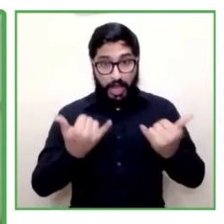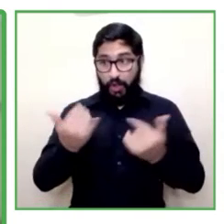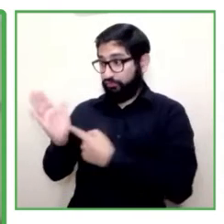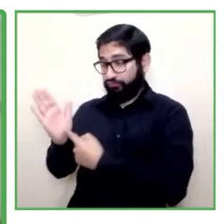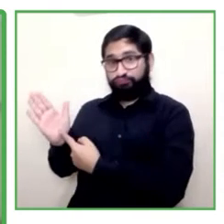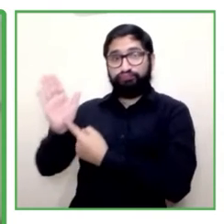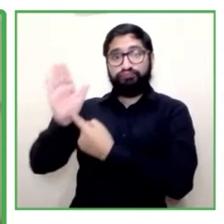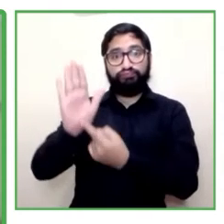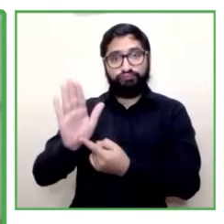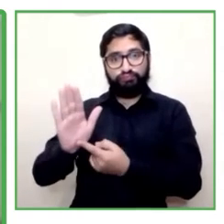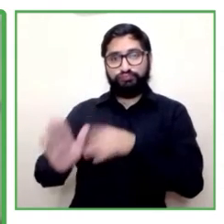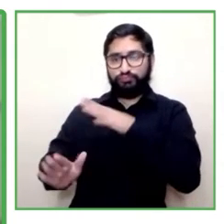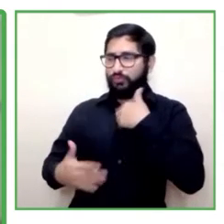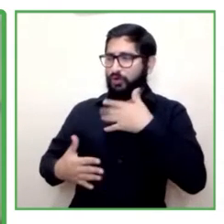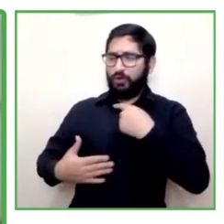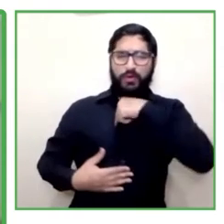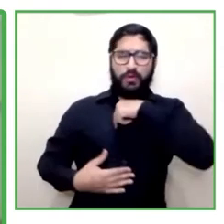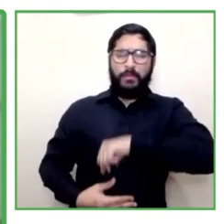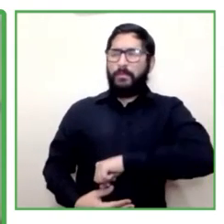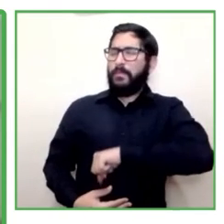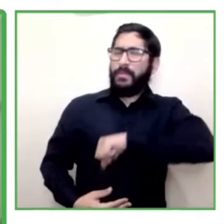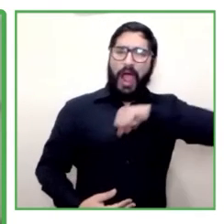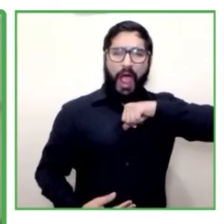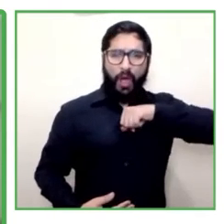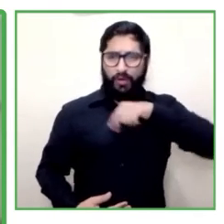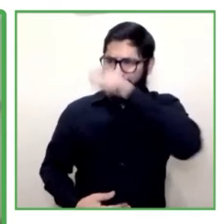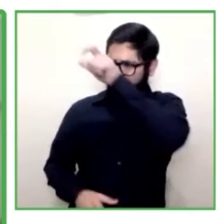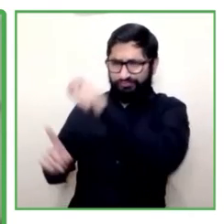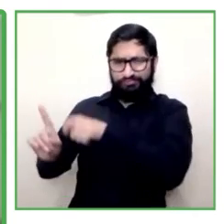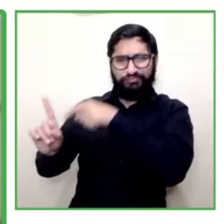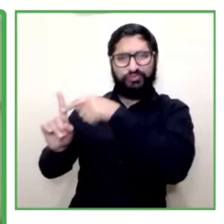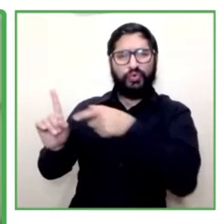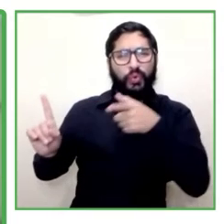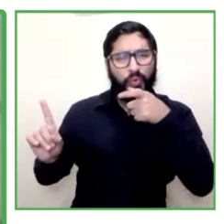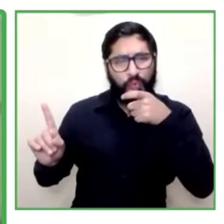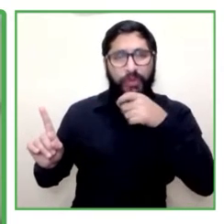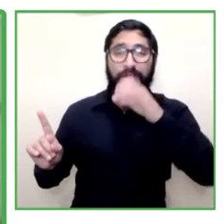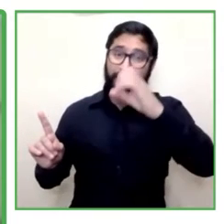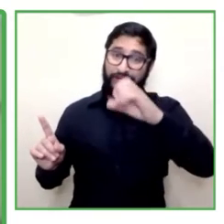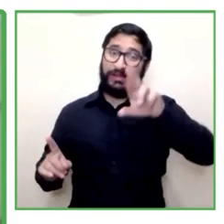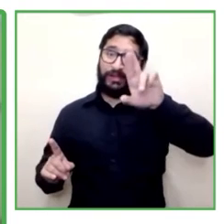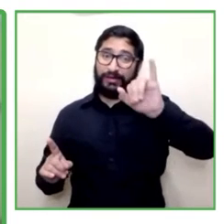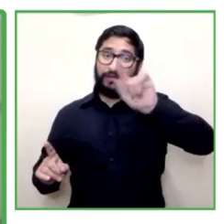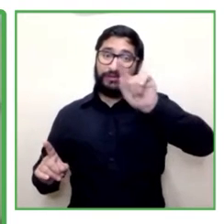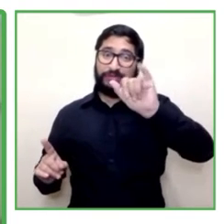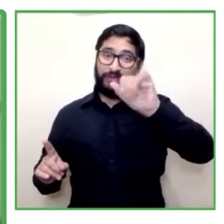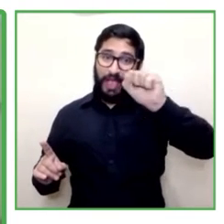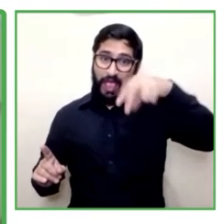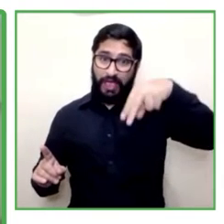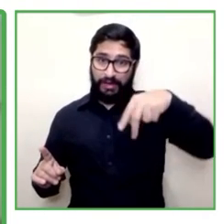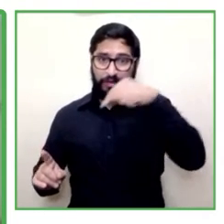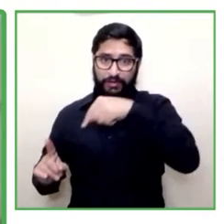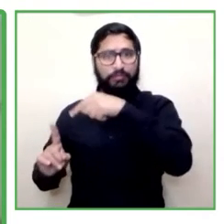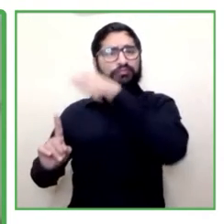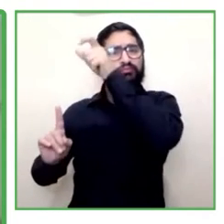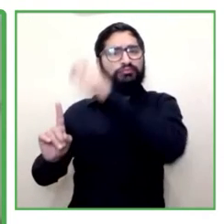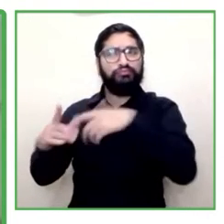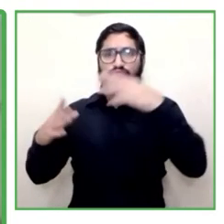Cristian Silva Valdebenito, otro de nuestros expositores. Cristian es magíster en psicología, tiene